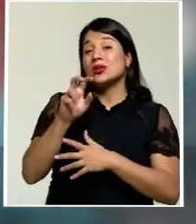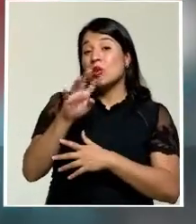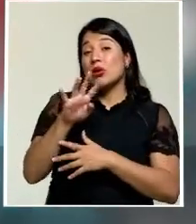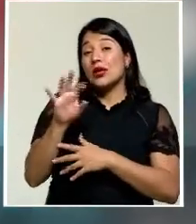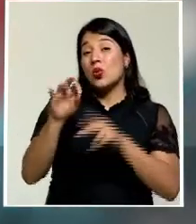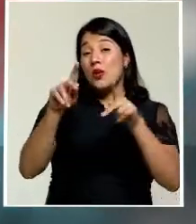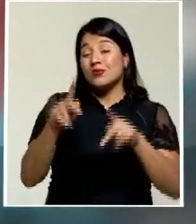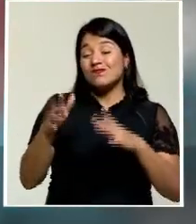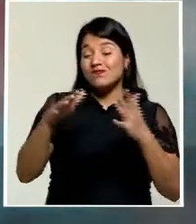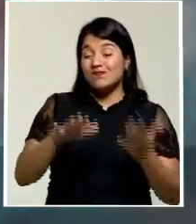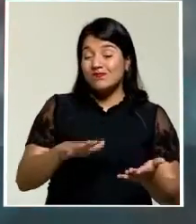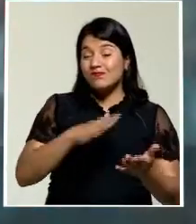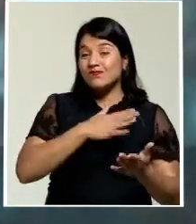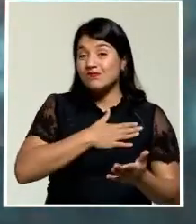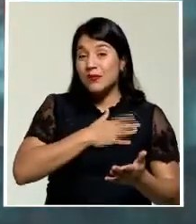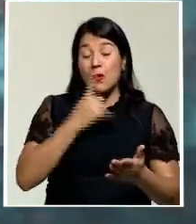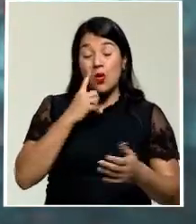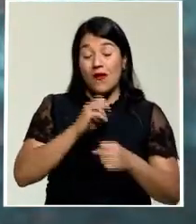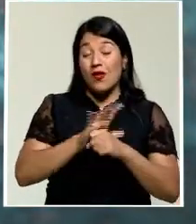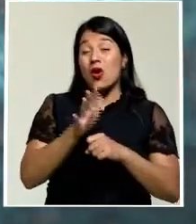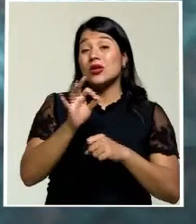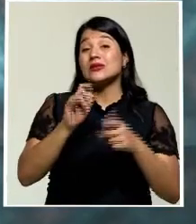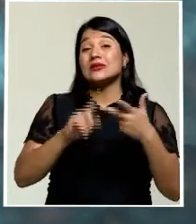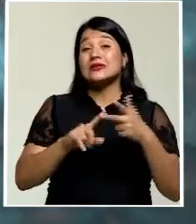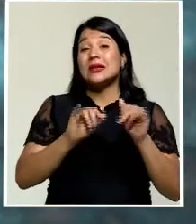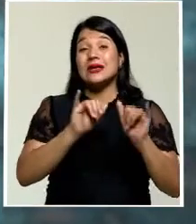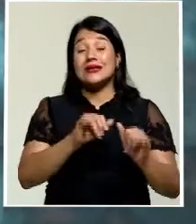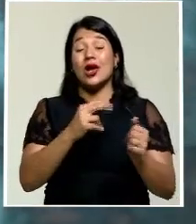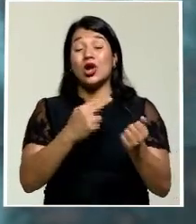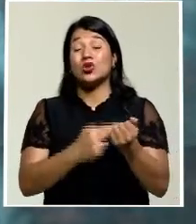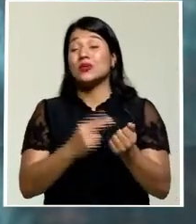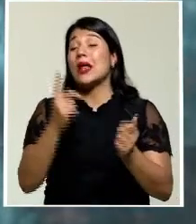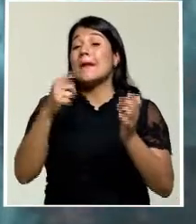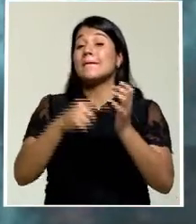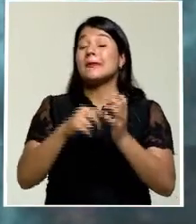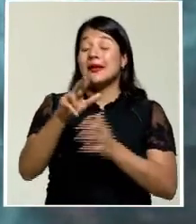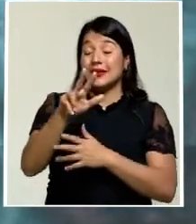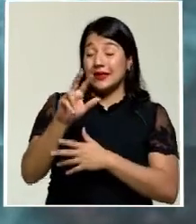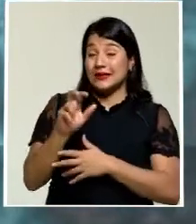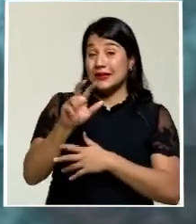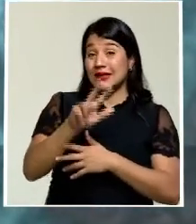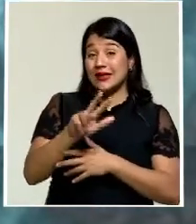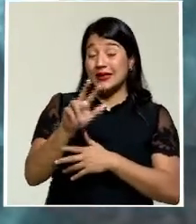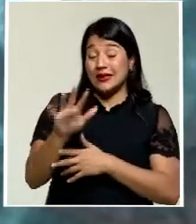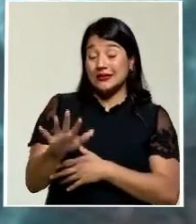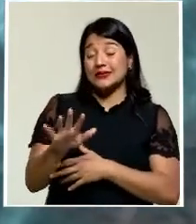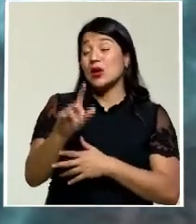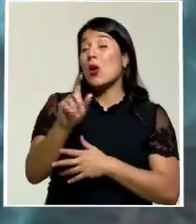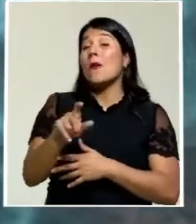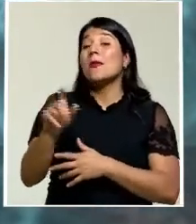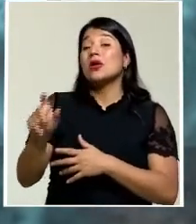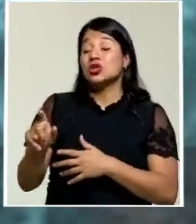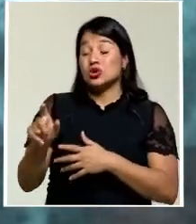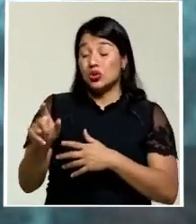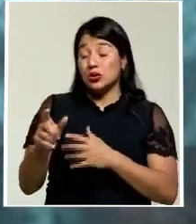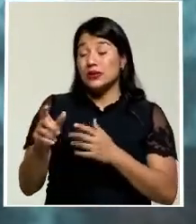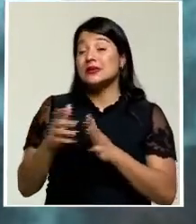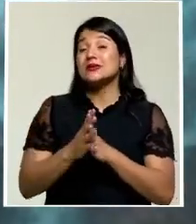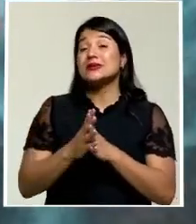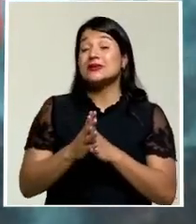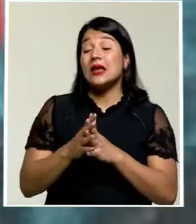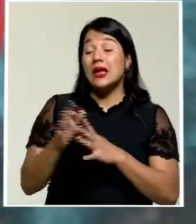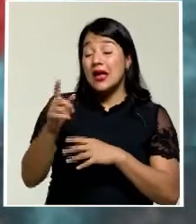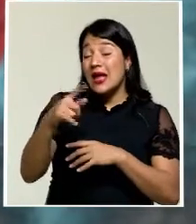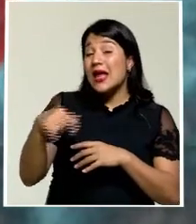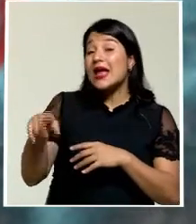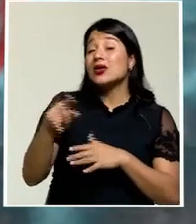COVID-19 y hospitalizados tenemos 1.335 pacientes en unidad